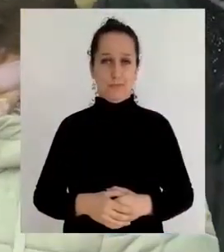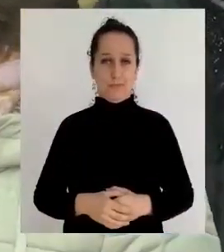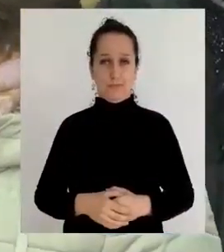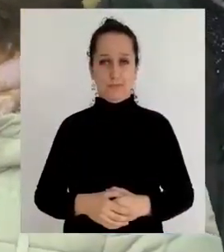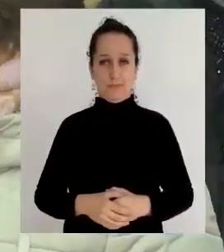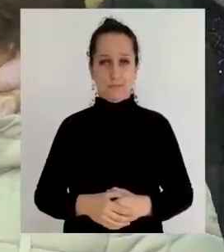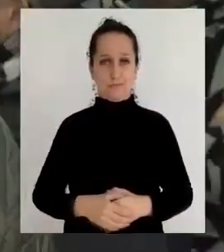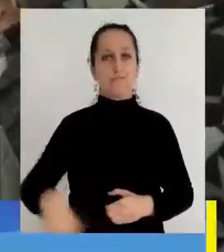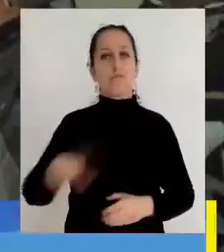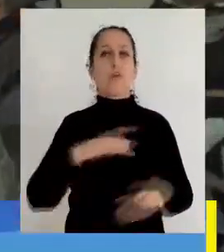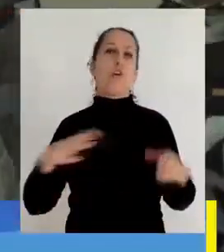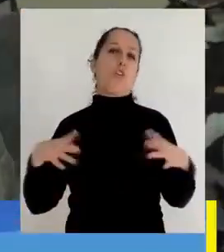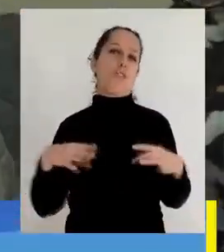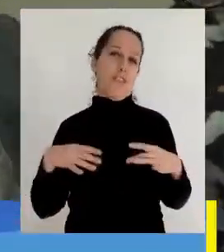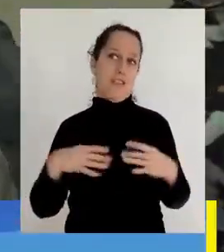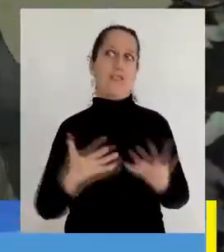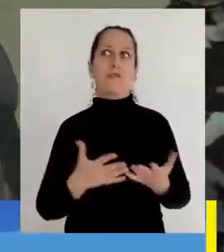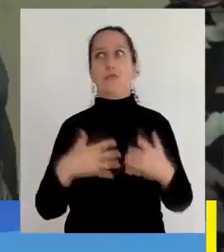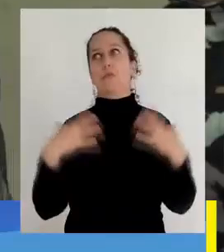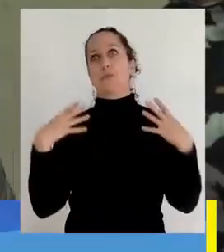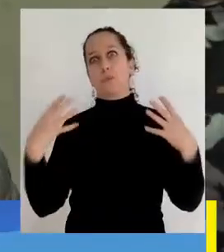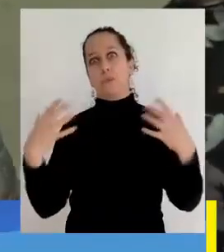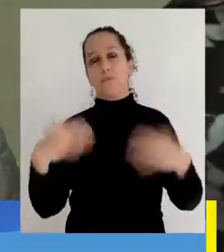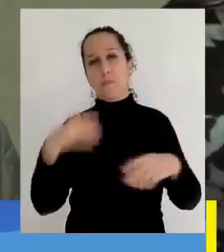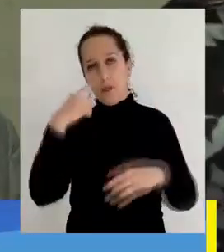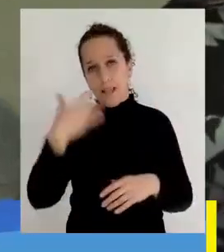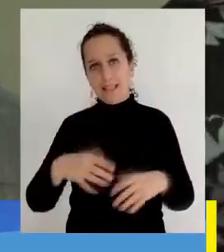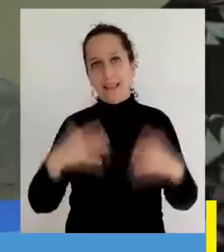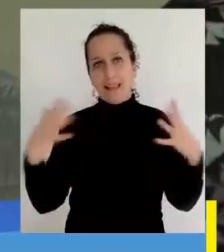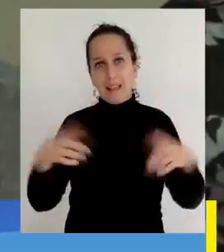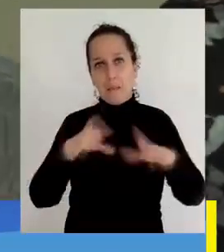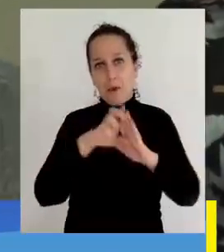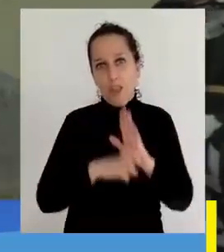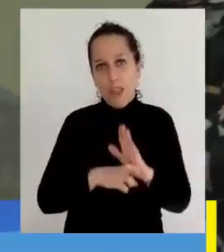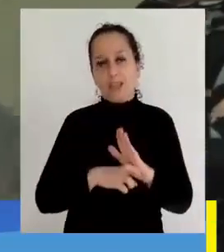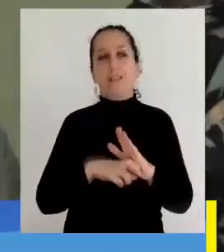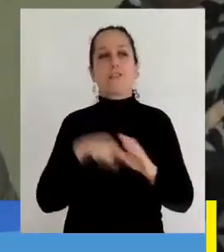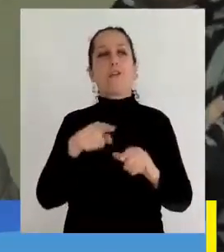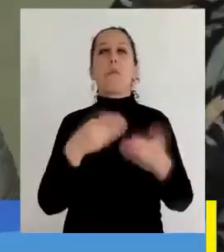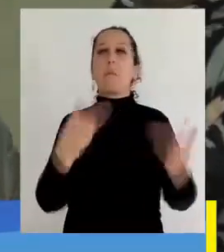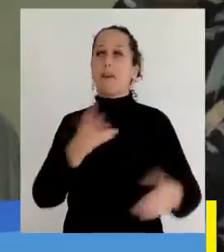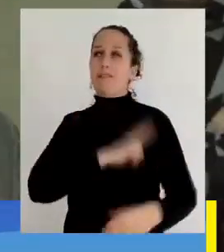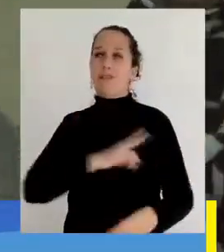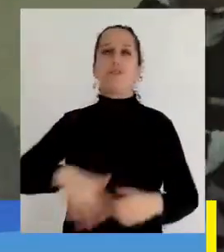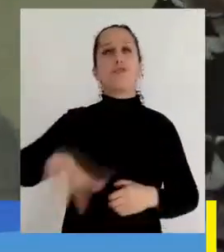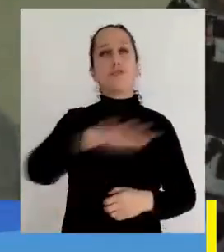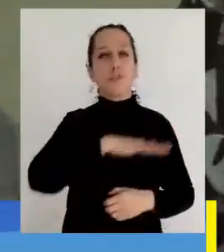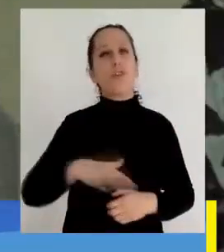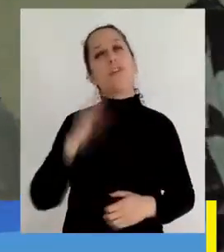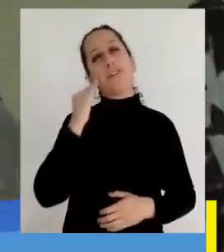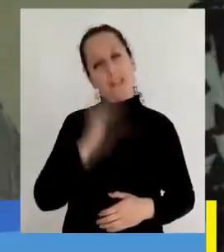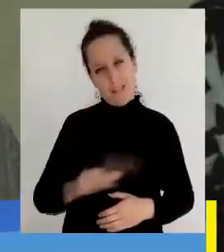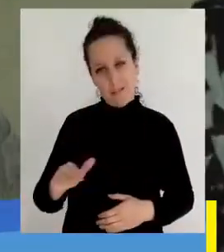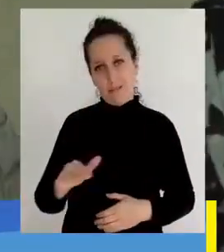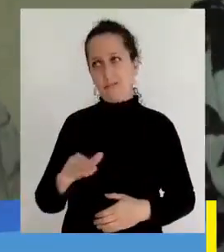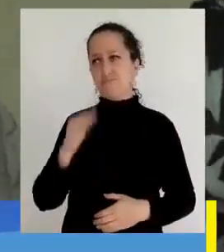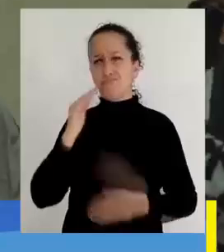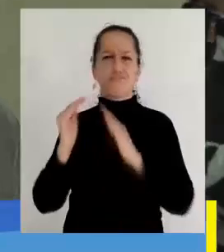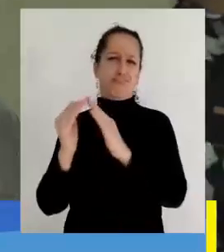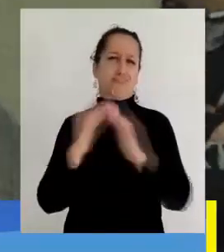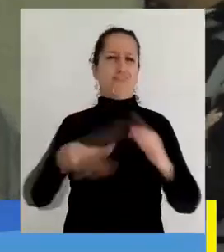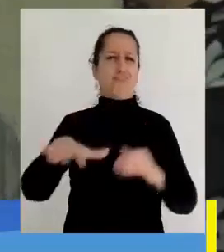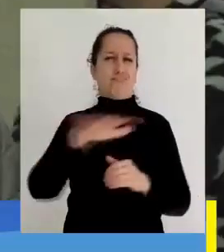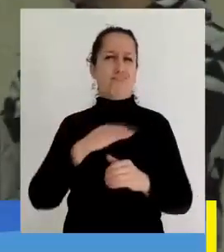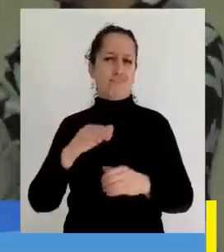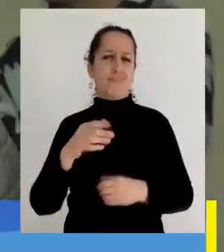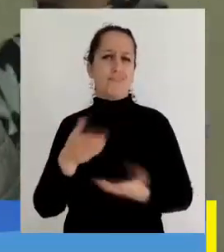Estamos contentos porque sabemos que era un proyecto grande, gigante y que va en beneficio al final de la comunidad, de los niños que nosotros tenemos en el